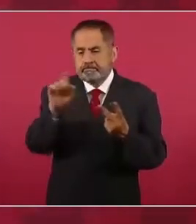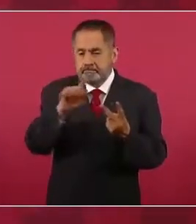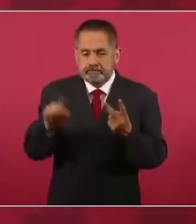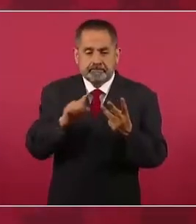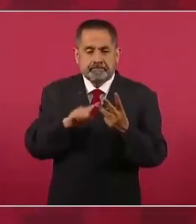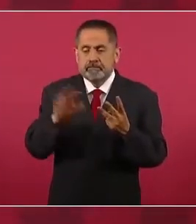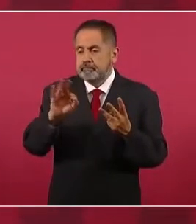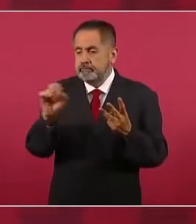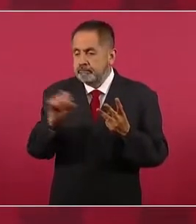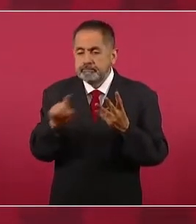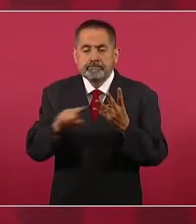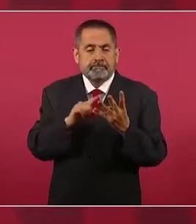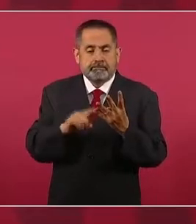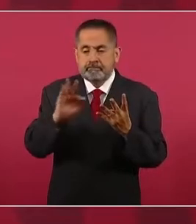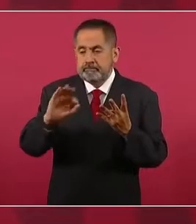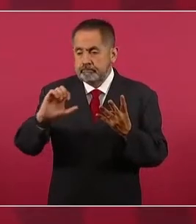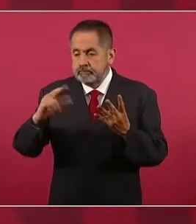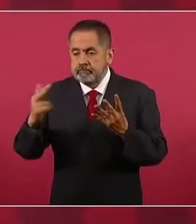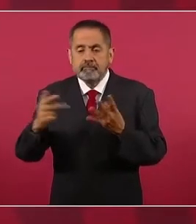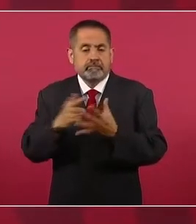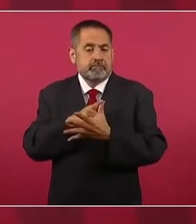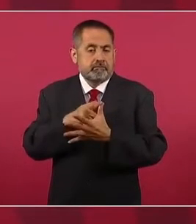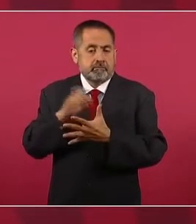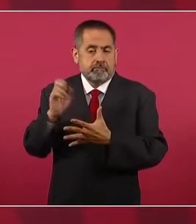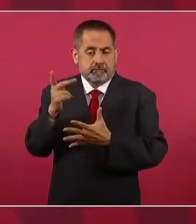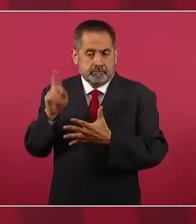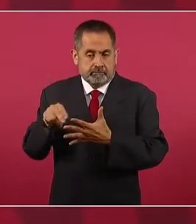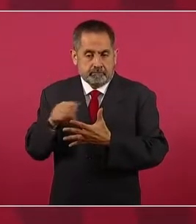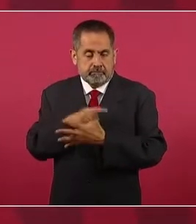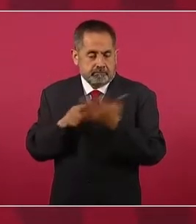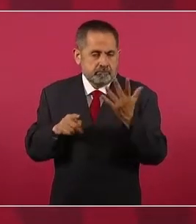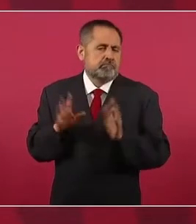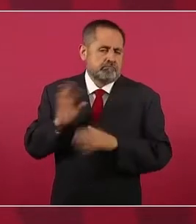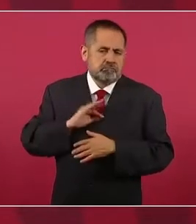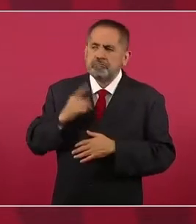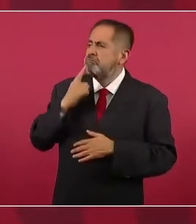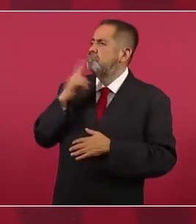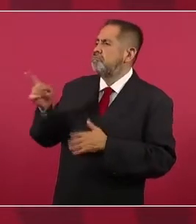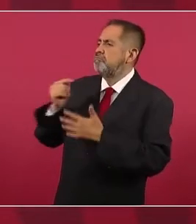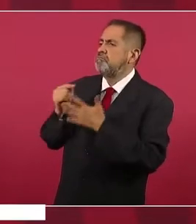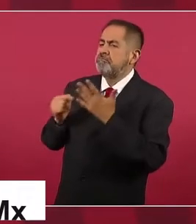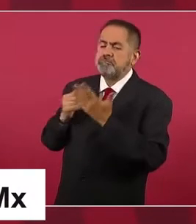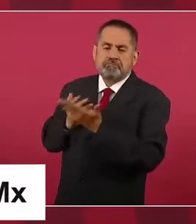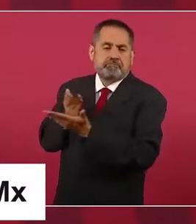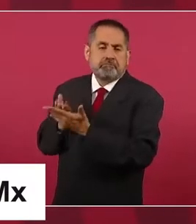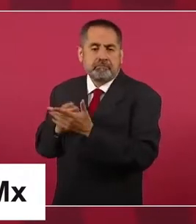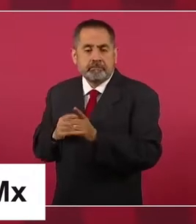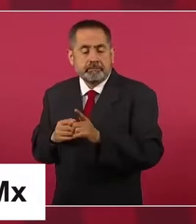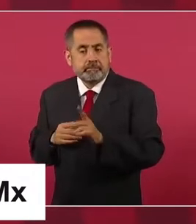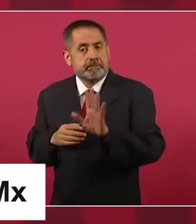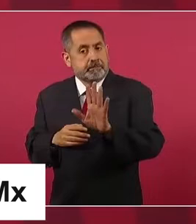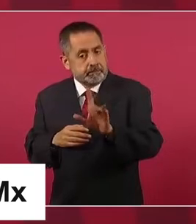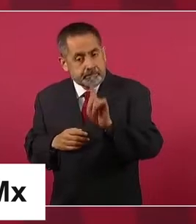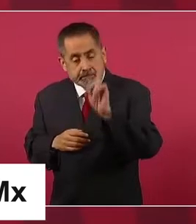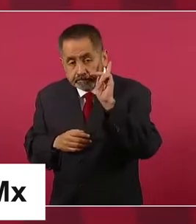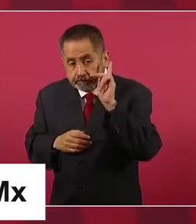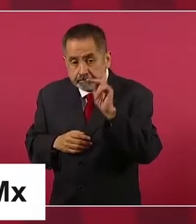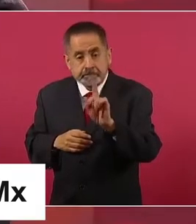Fox, Calderón y el presidente Peña que mi opinión